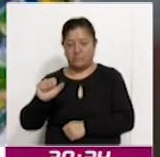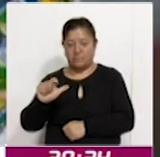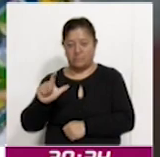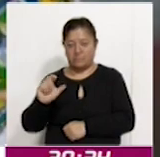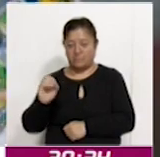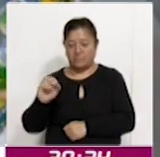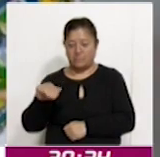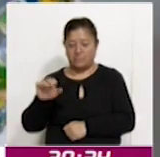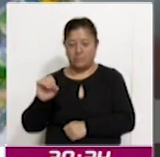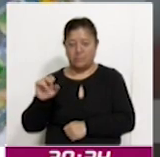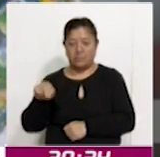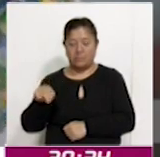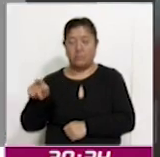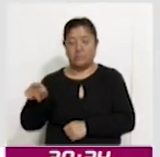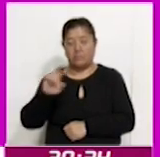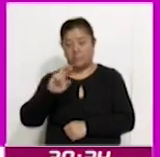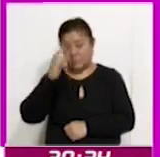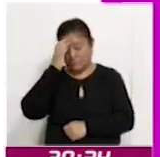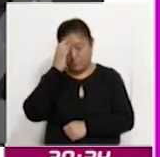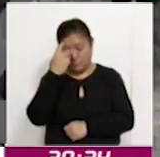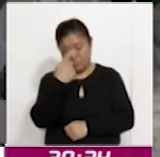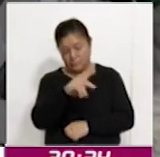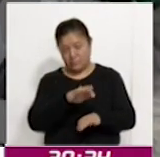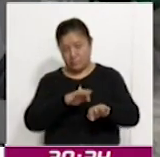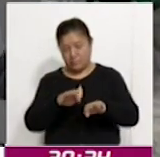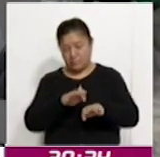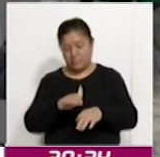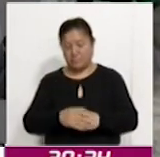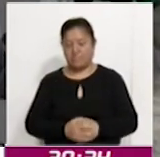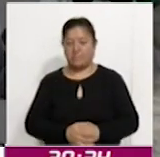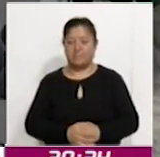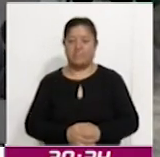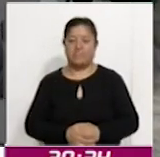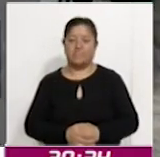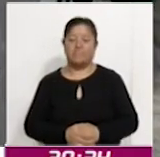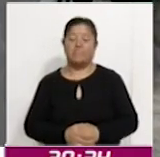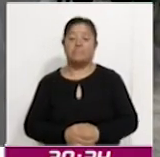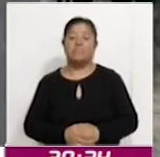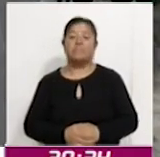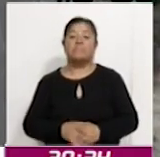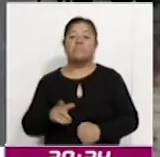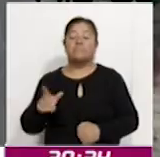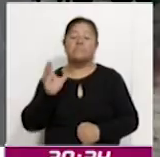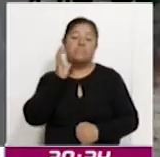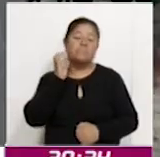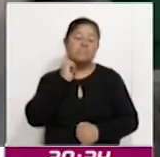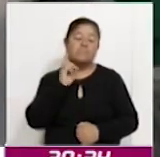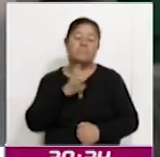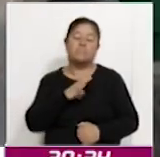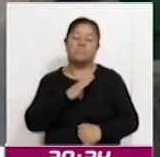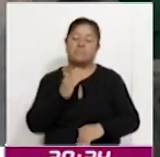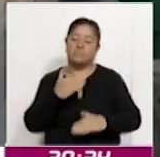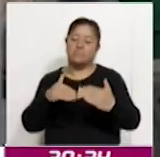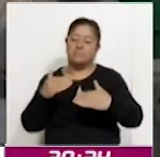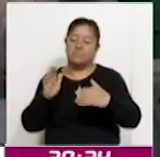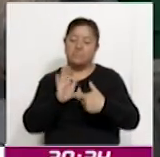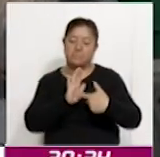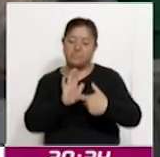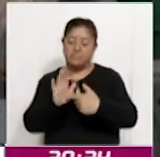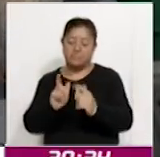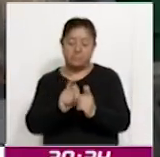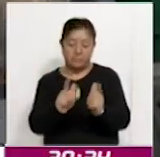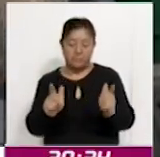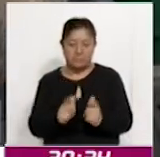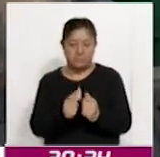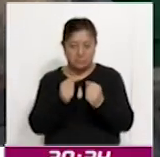su labor al frente del gobierno de Puebla. En el Congreso del Estado se presentaron avances en el sistema de incubación de redes de emprendimiento, que ha